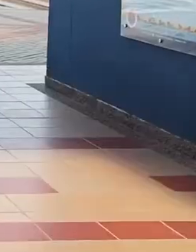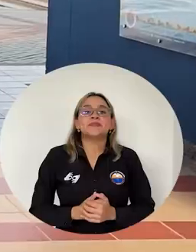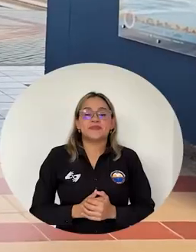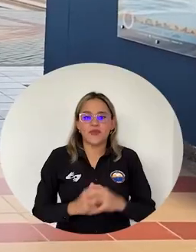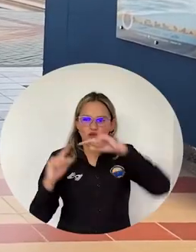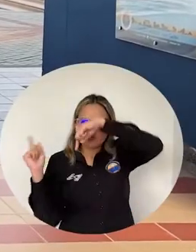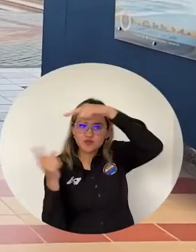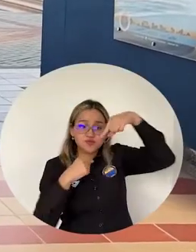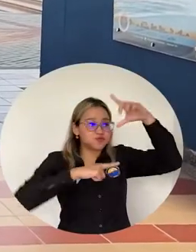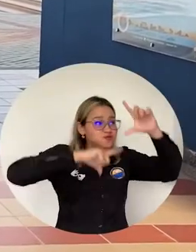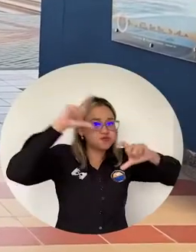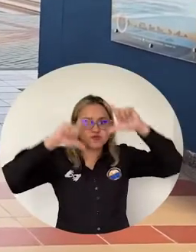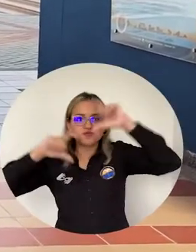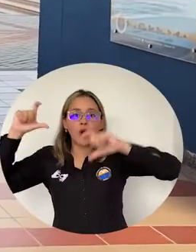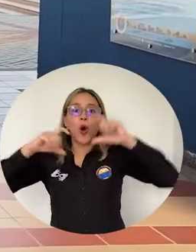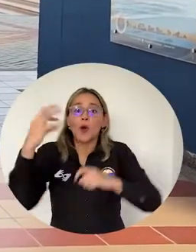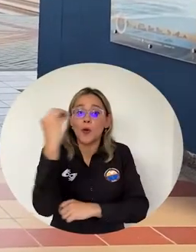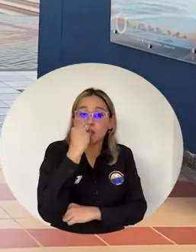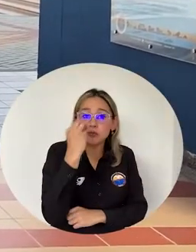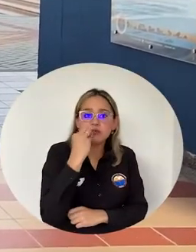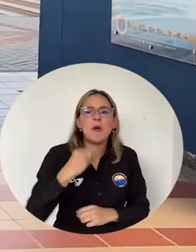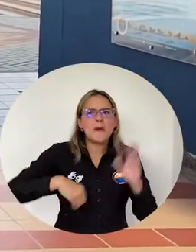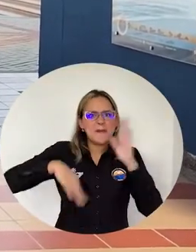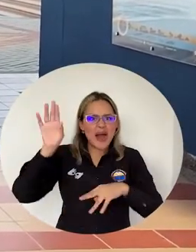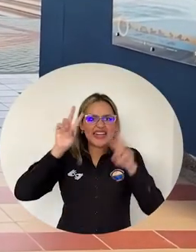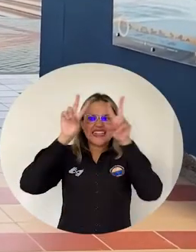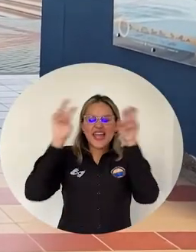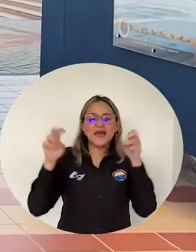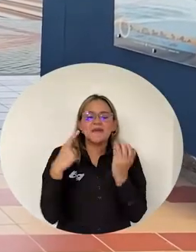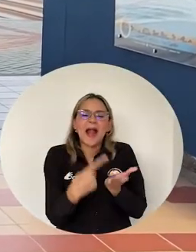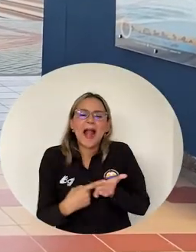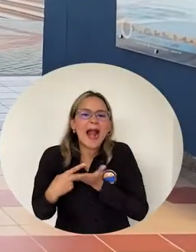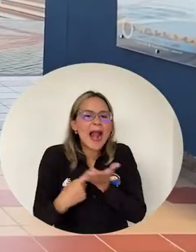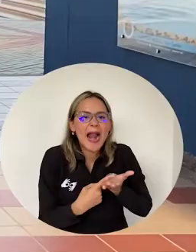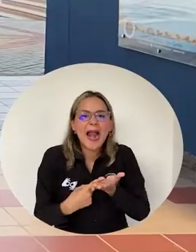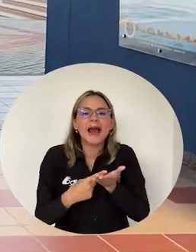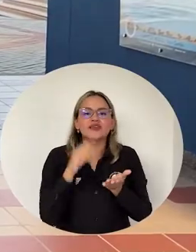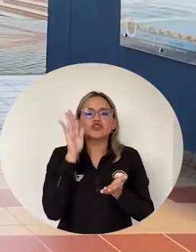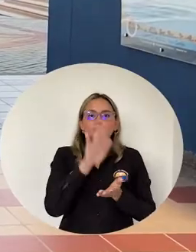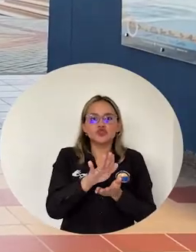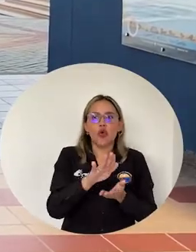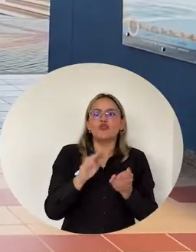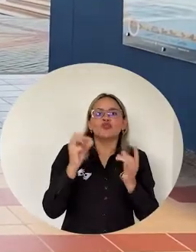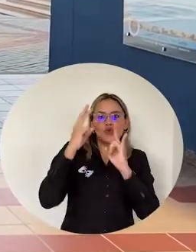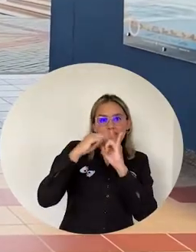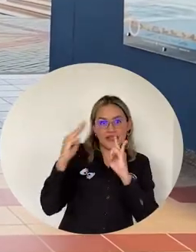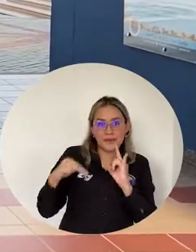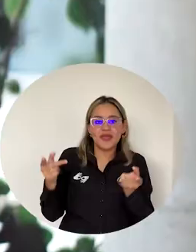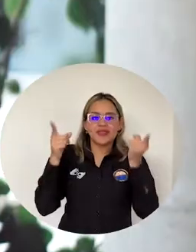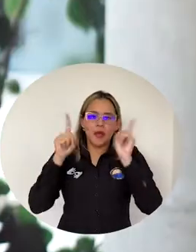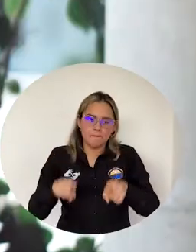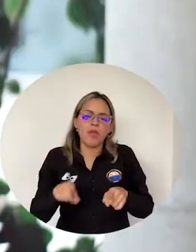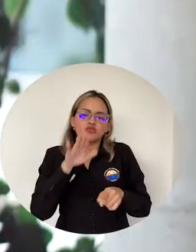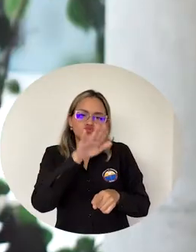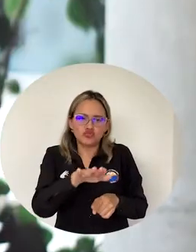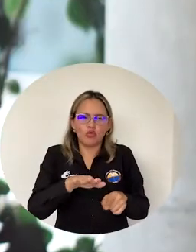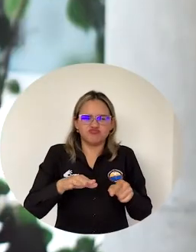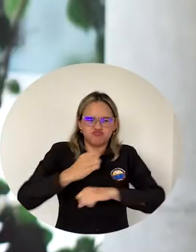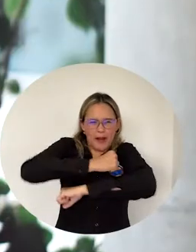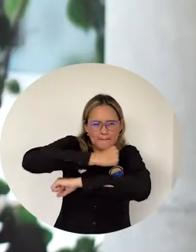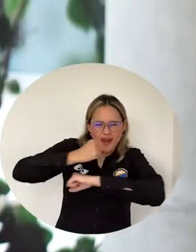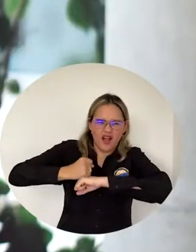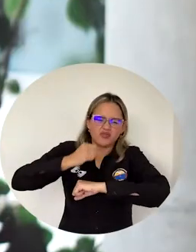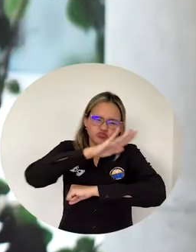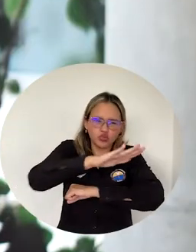Turismo y Gastronomía con Identidad Fueron temas de diálogo entre la Universidad del Magdalena y la Embajada de Países Bajos Esto a través del